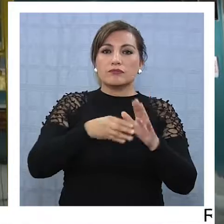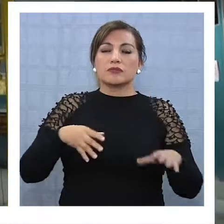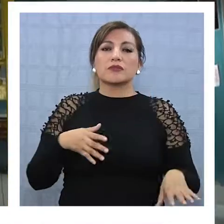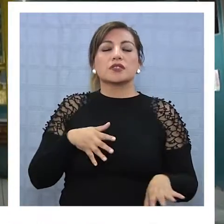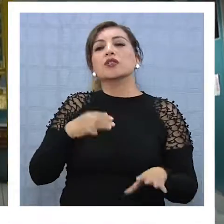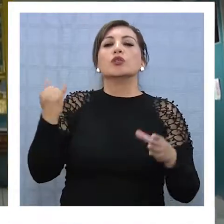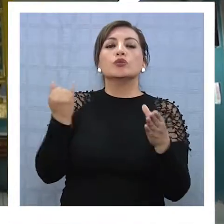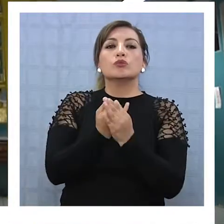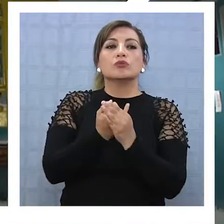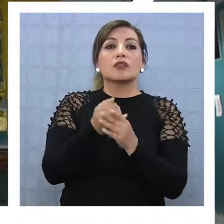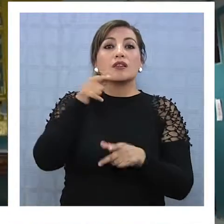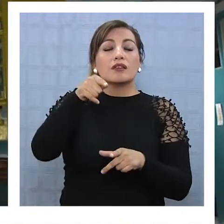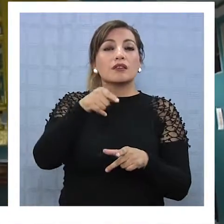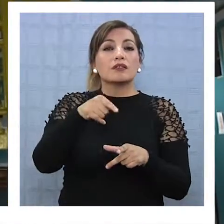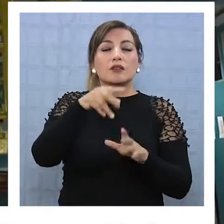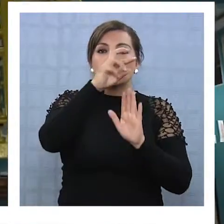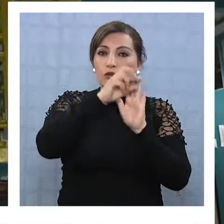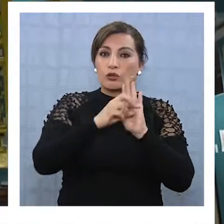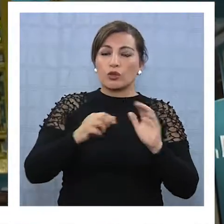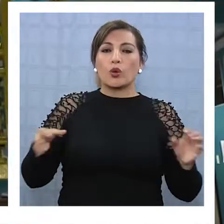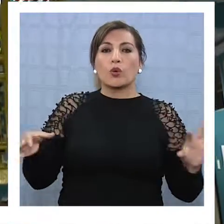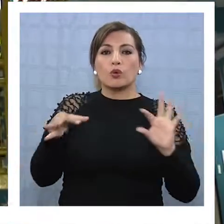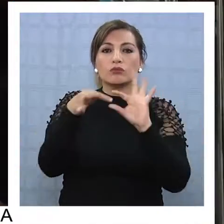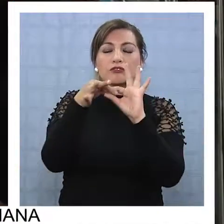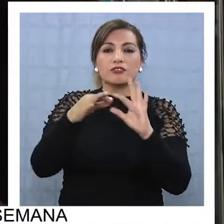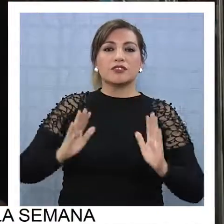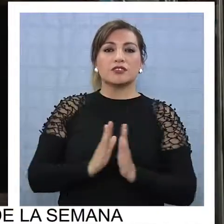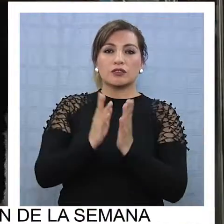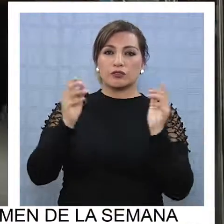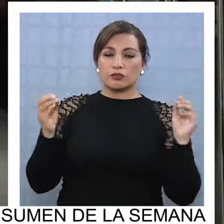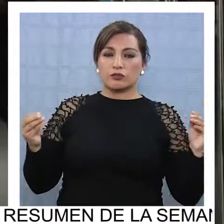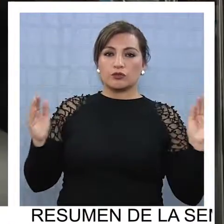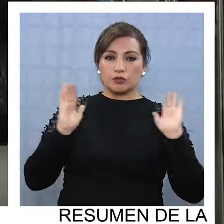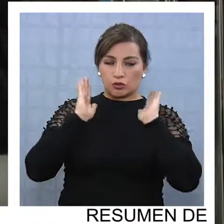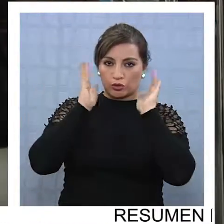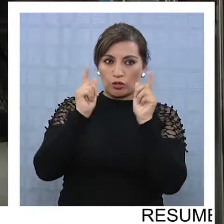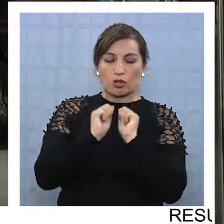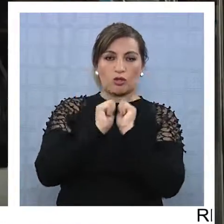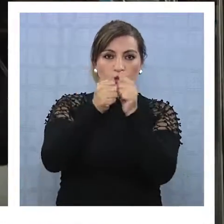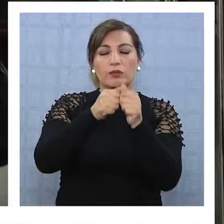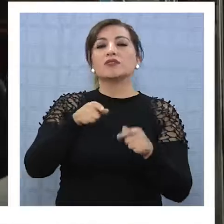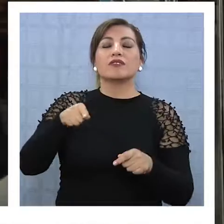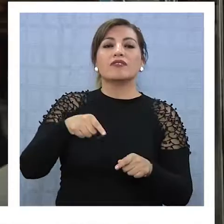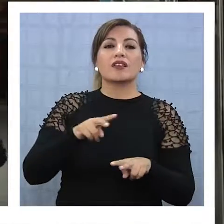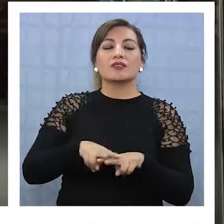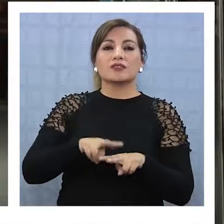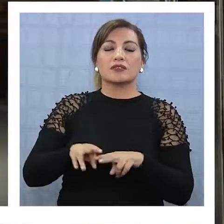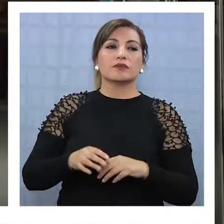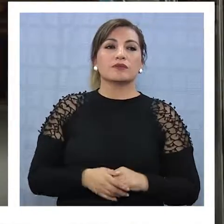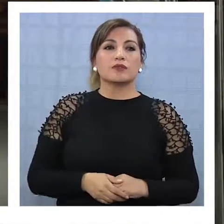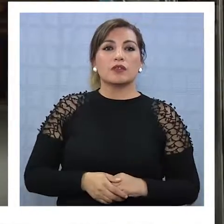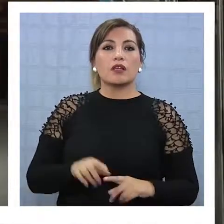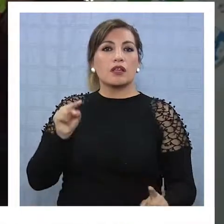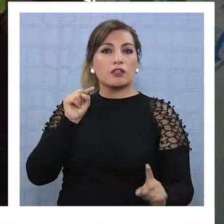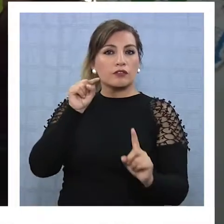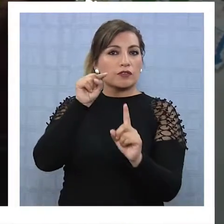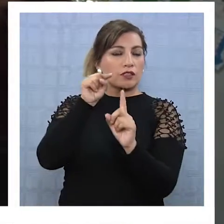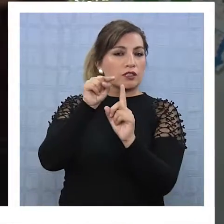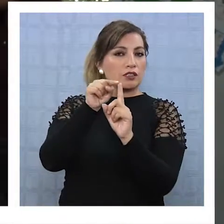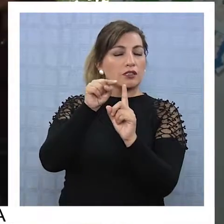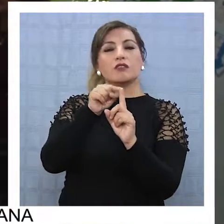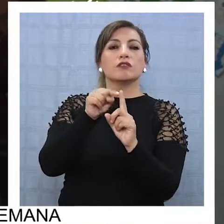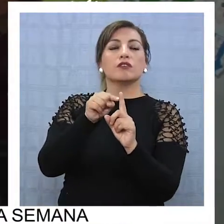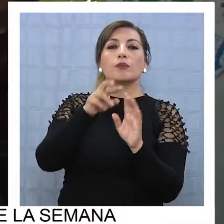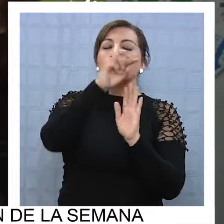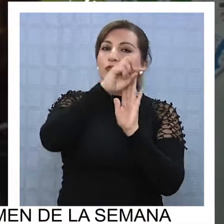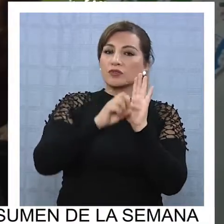trabajo cotidiano por lo que este proyecto con la Universidad Santo Tomás vino a refrendar lo realizado. Parte del